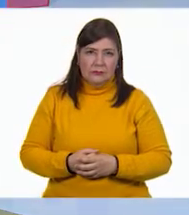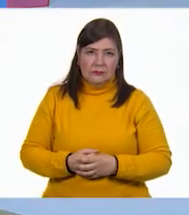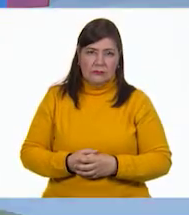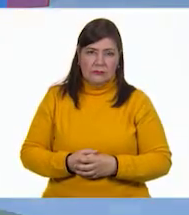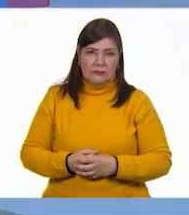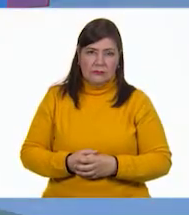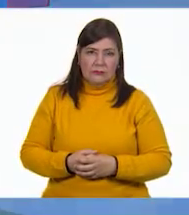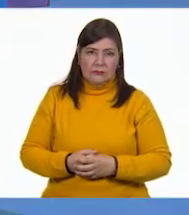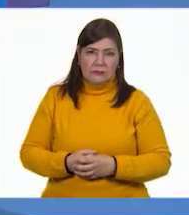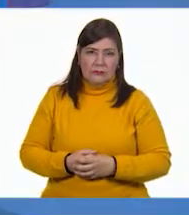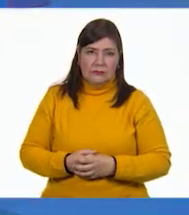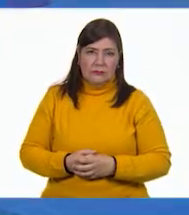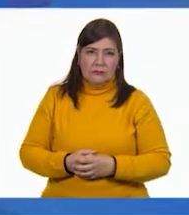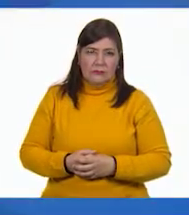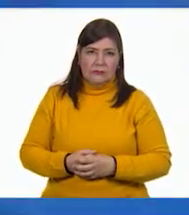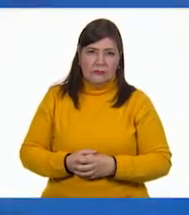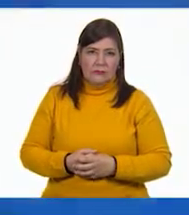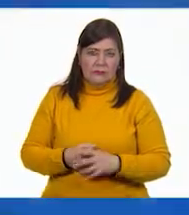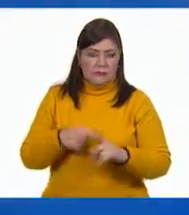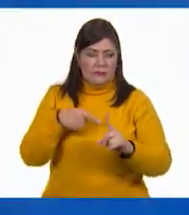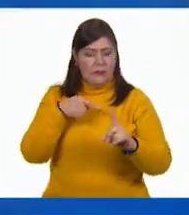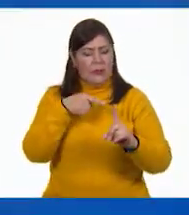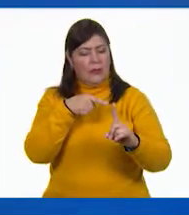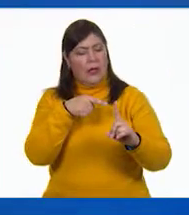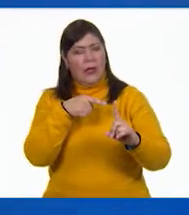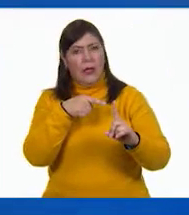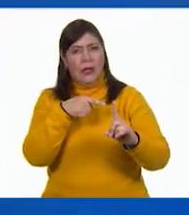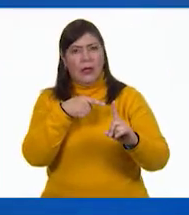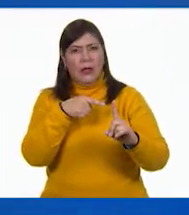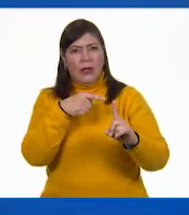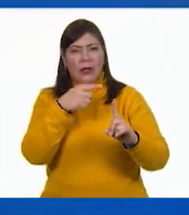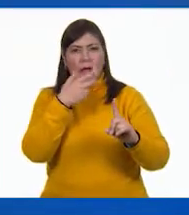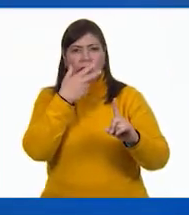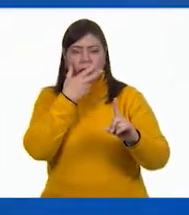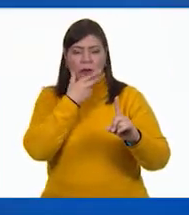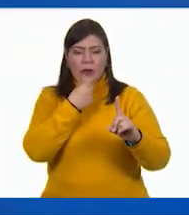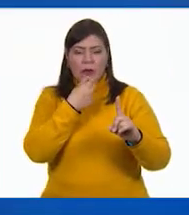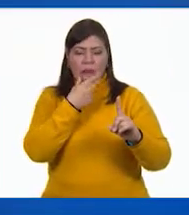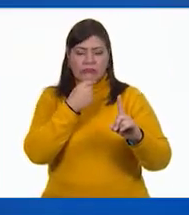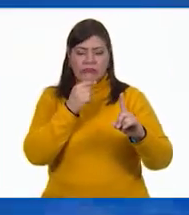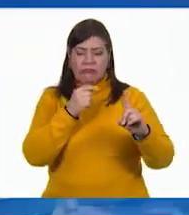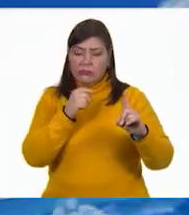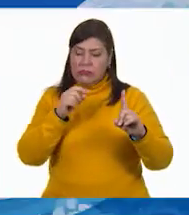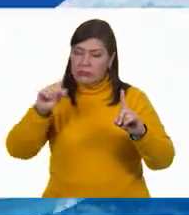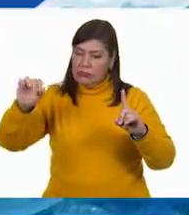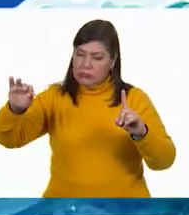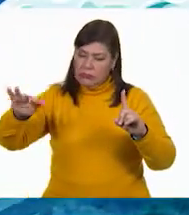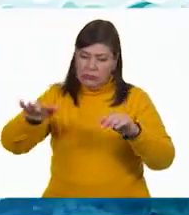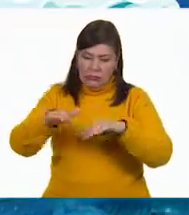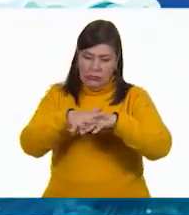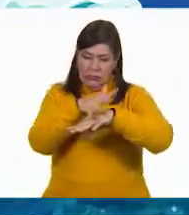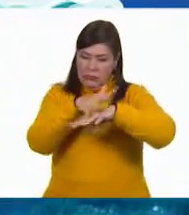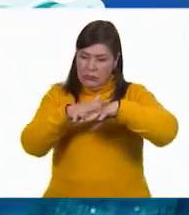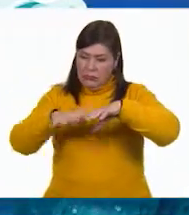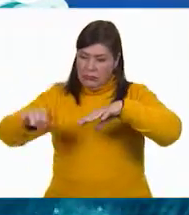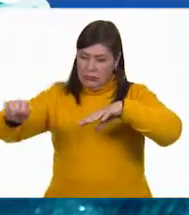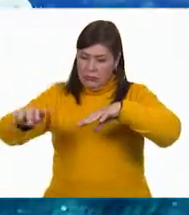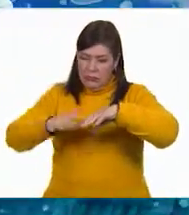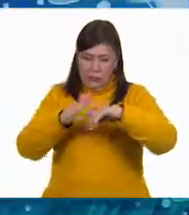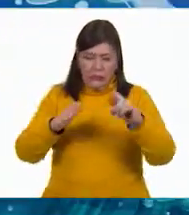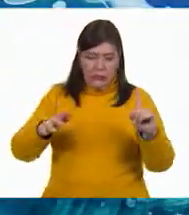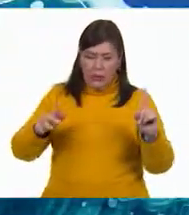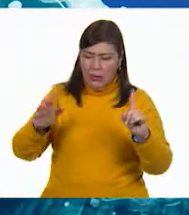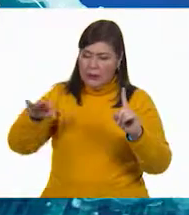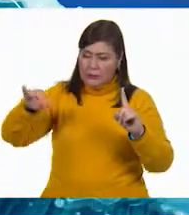Él estaba a punto de alejarse de la playa. Cuando una ola, una ola